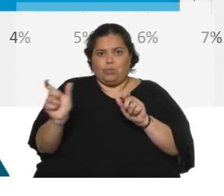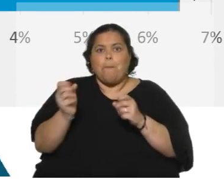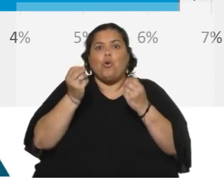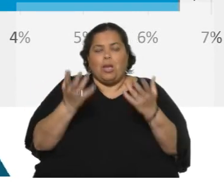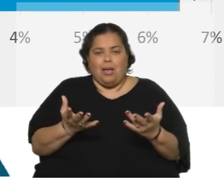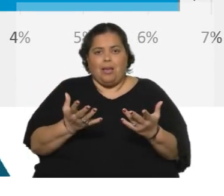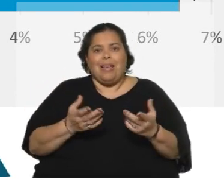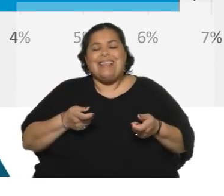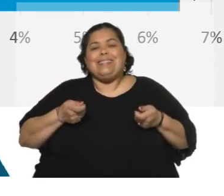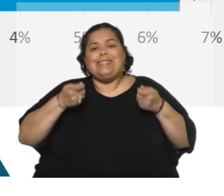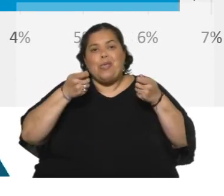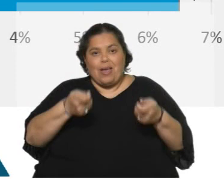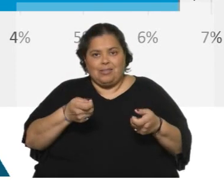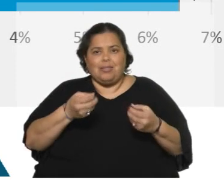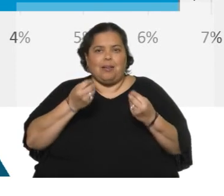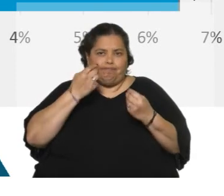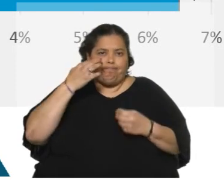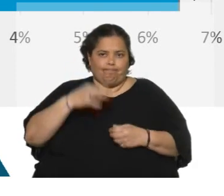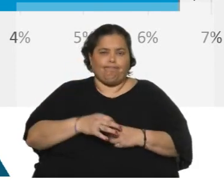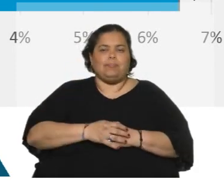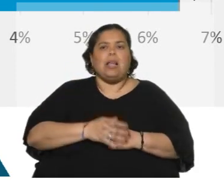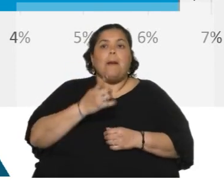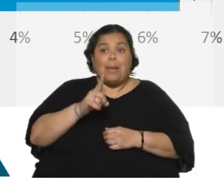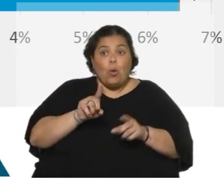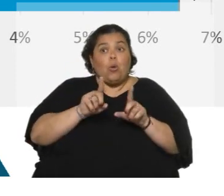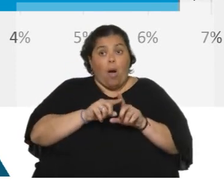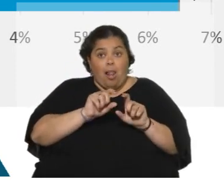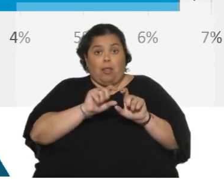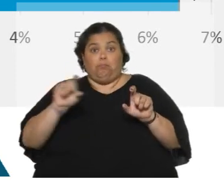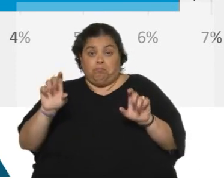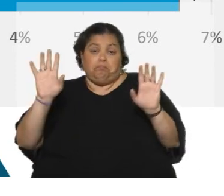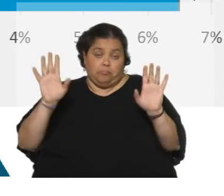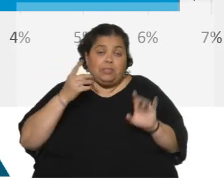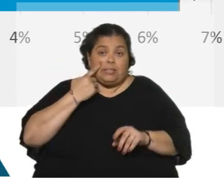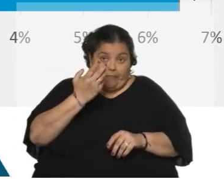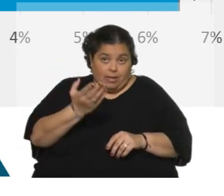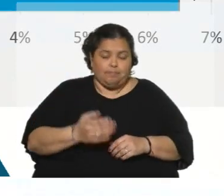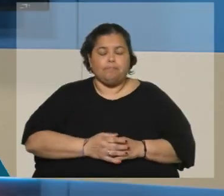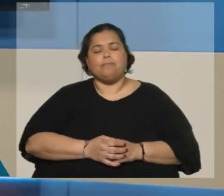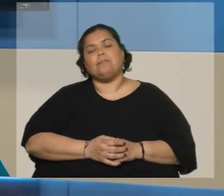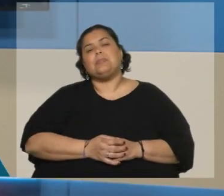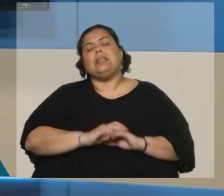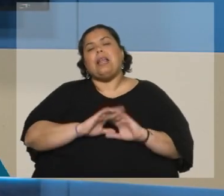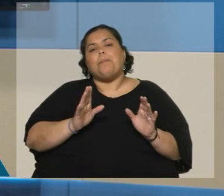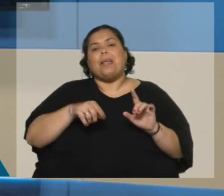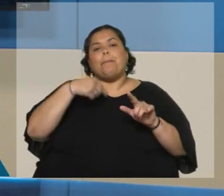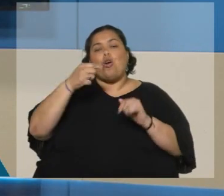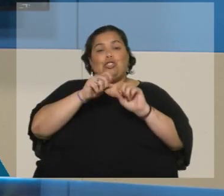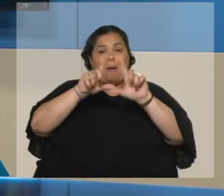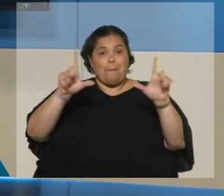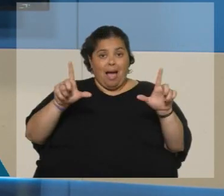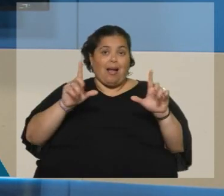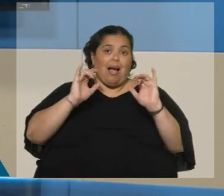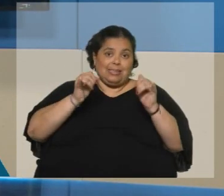incidencia, por la forma que pondera, es bastante más baja, pero marca, indudablemente, y está allí. Ahora sí, la siguiente placa. Una mirada hacia